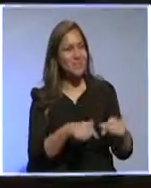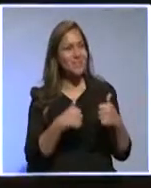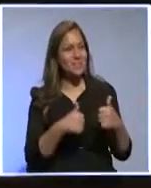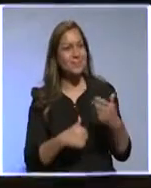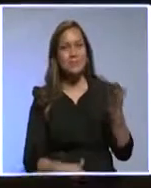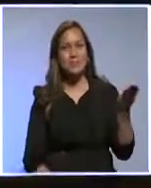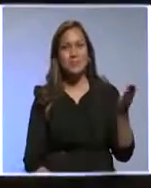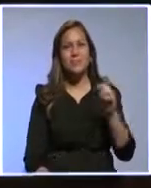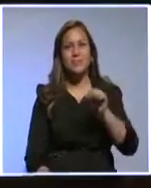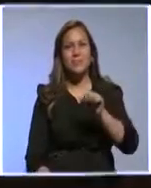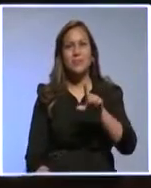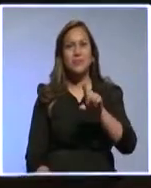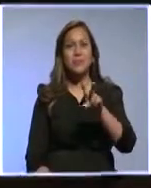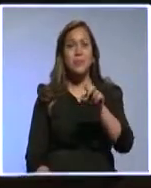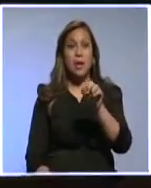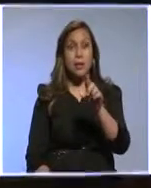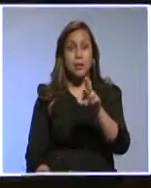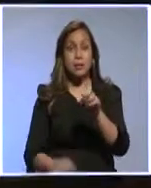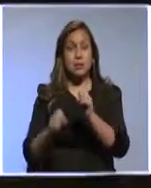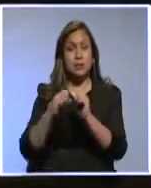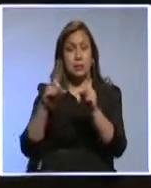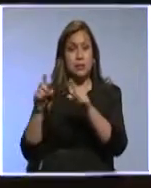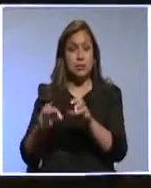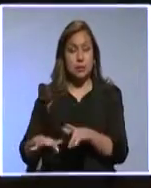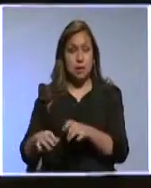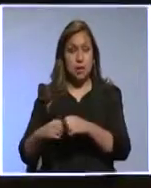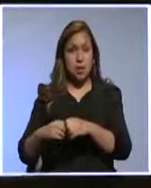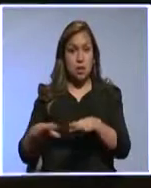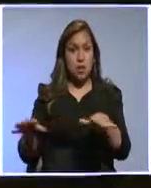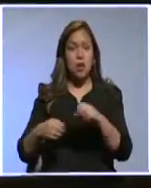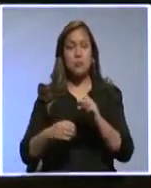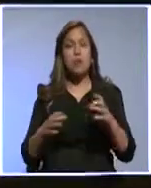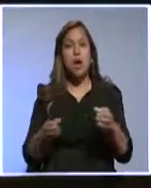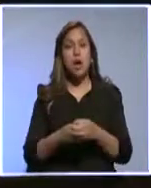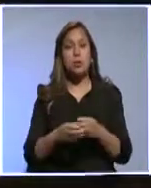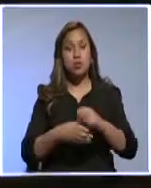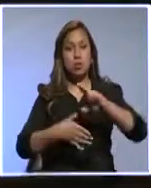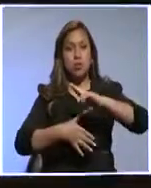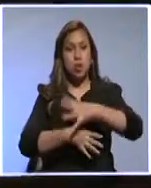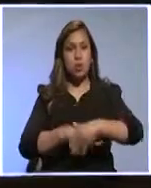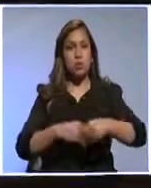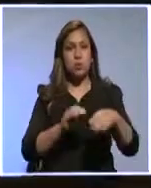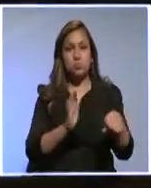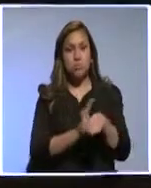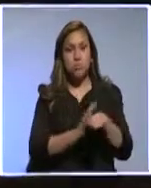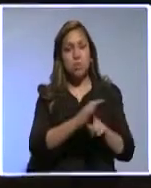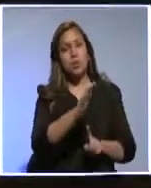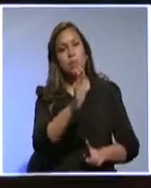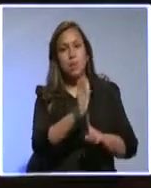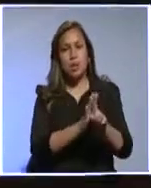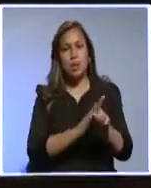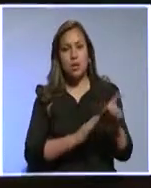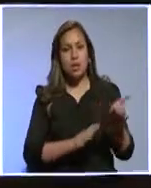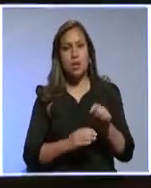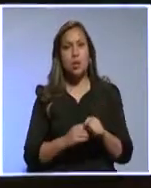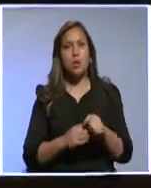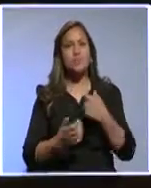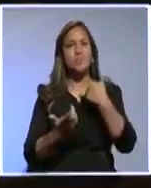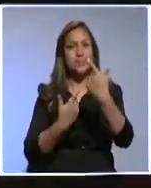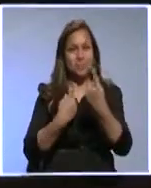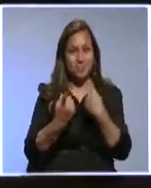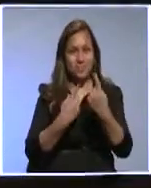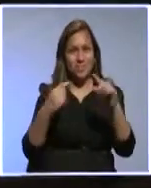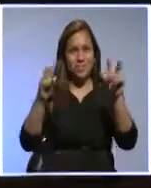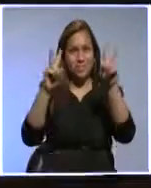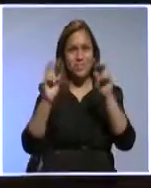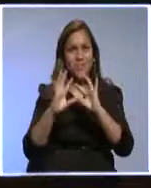Edgardo Álvarez, secretario general de la Asociación Latinoamericana de Instituciones Financieras para el Desarrollo Alide, dialogando con nosotros